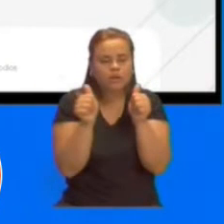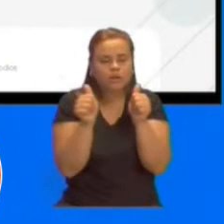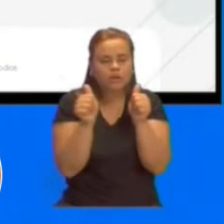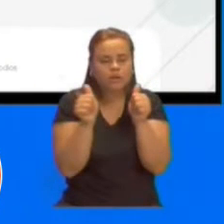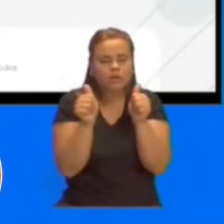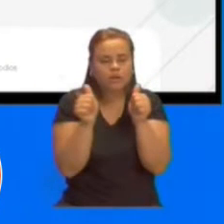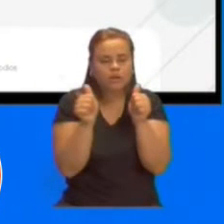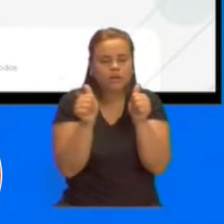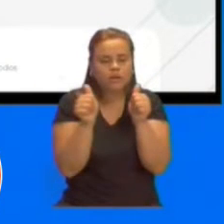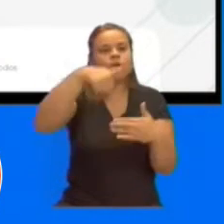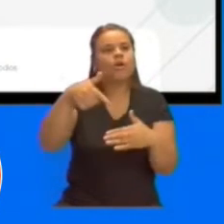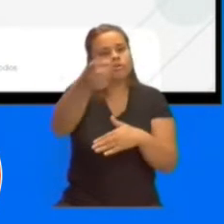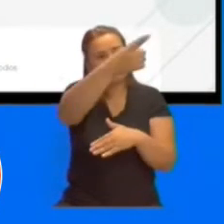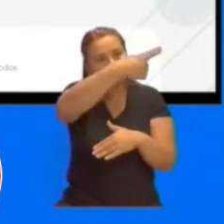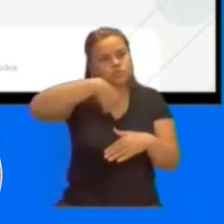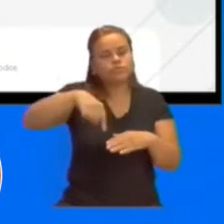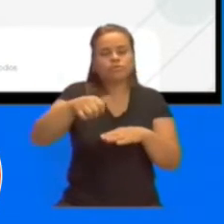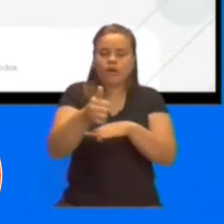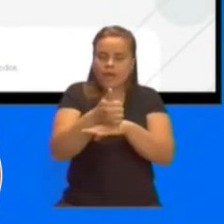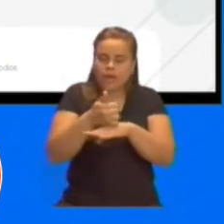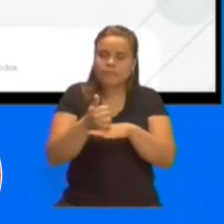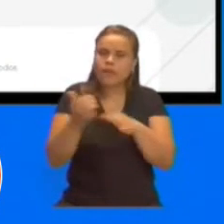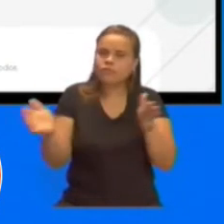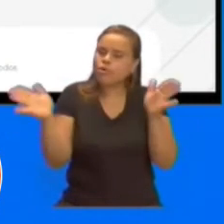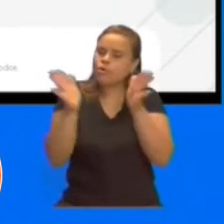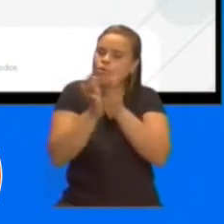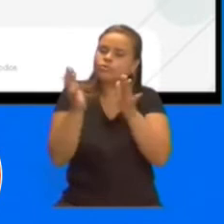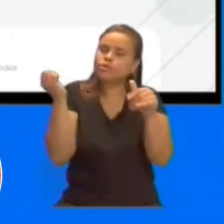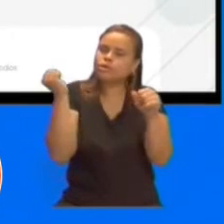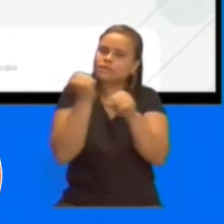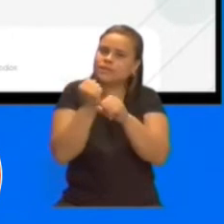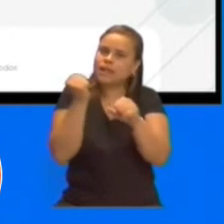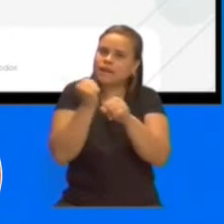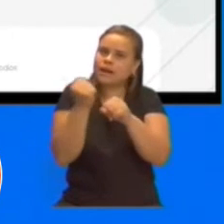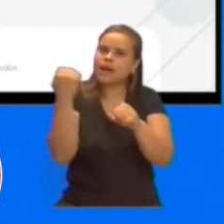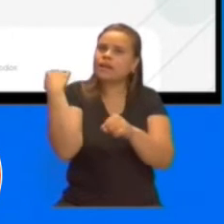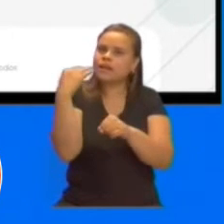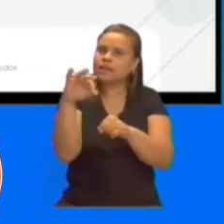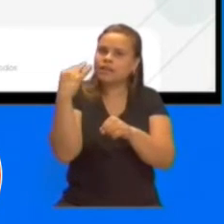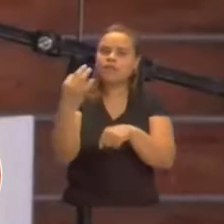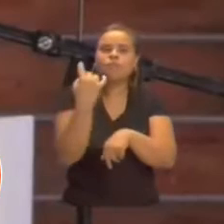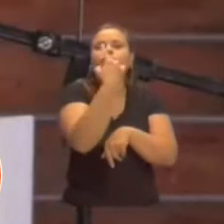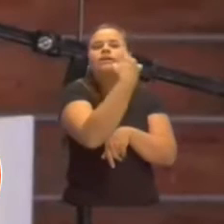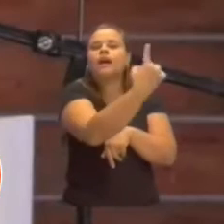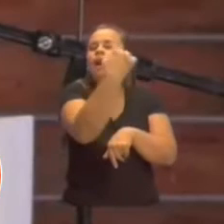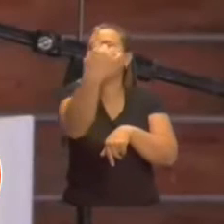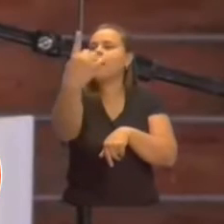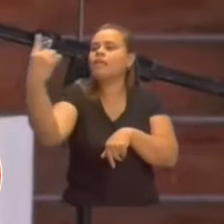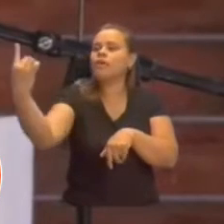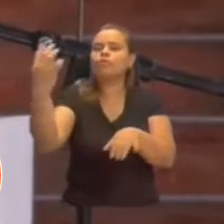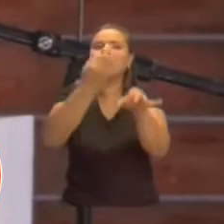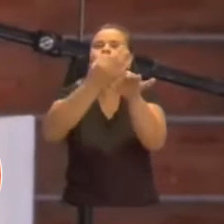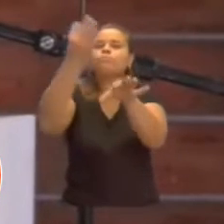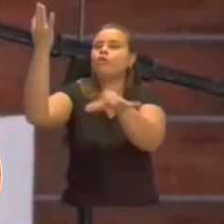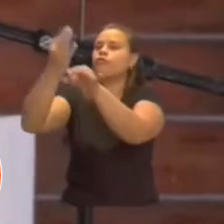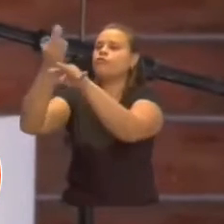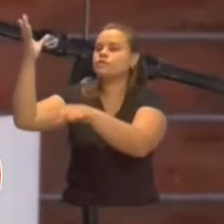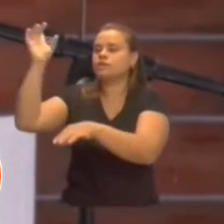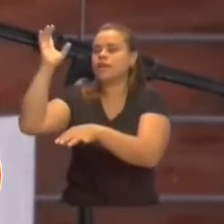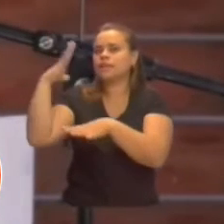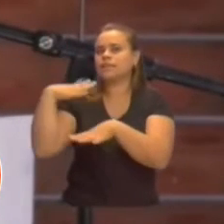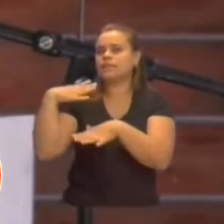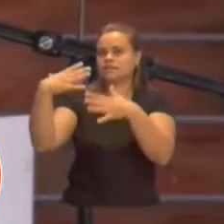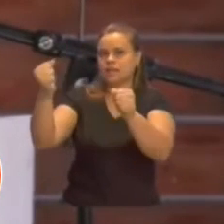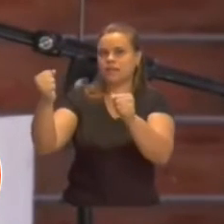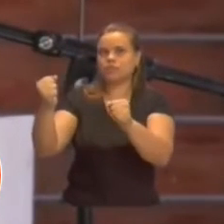juntos, en conjunto con todos los trabajadores y trabajadoras de salud para mejorar todos los días el